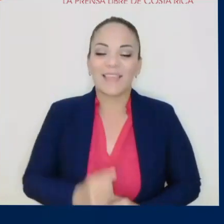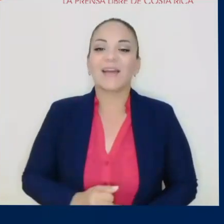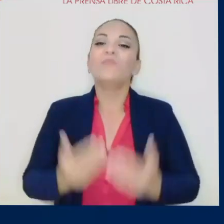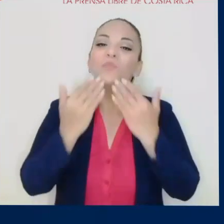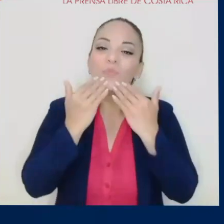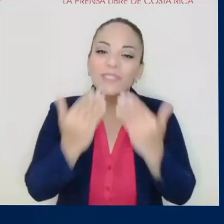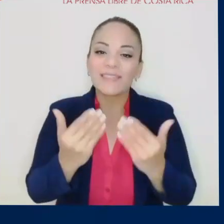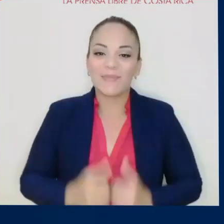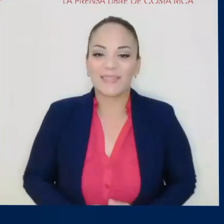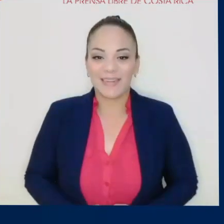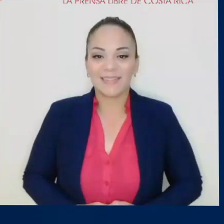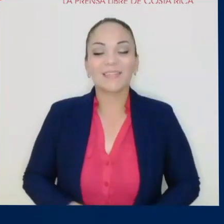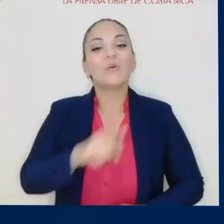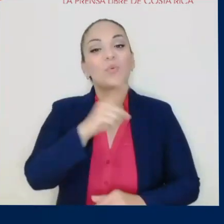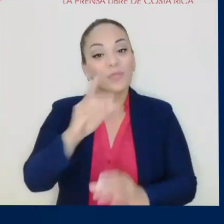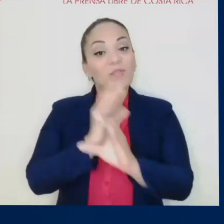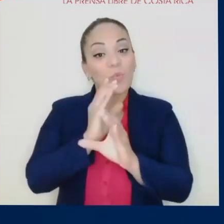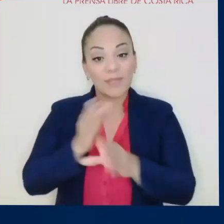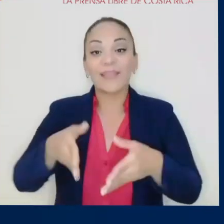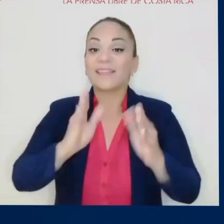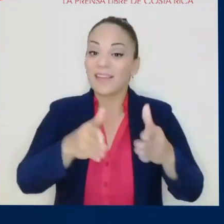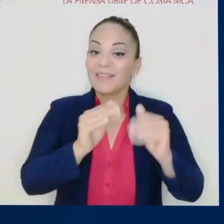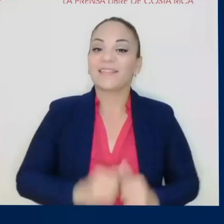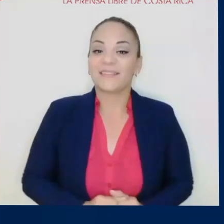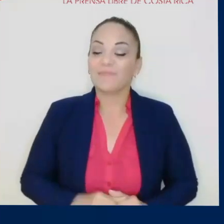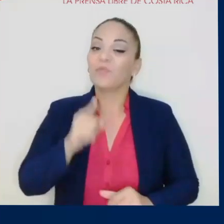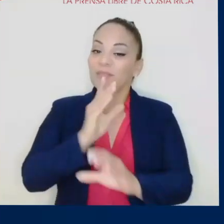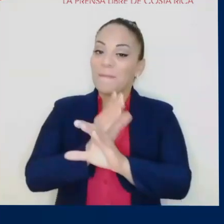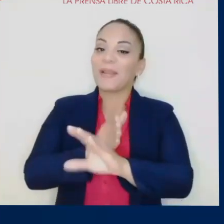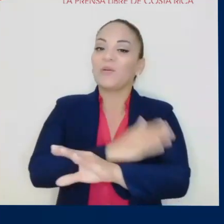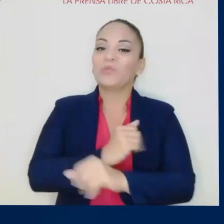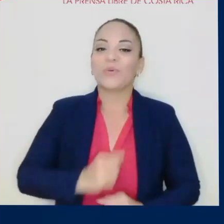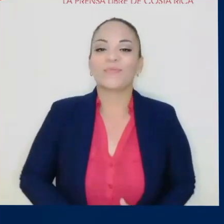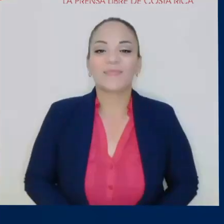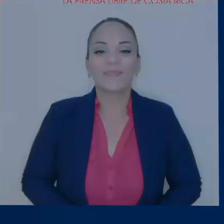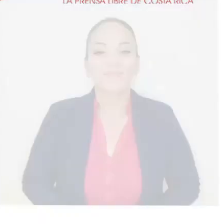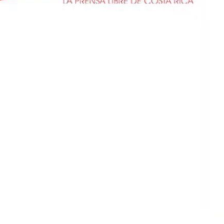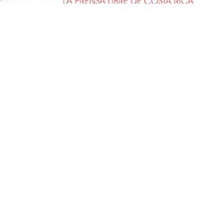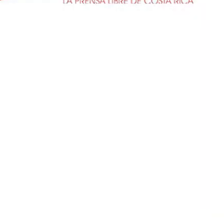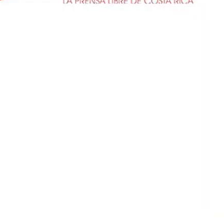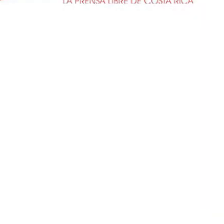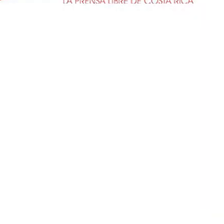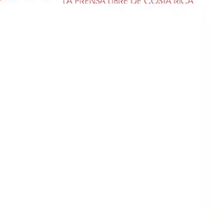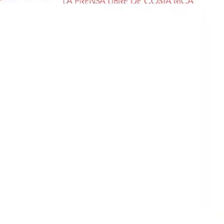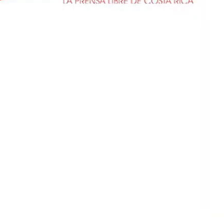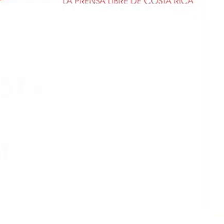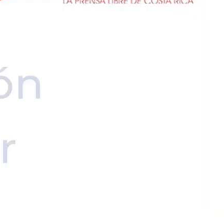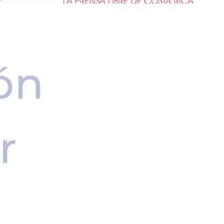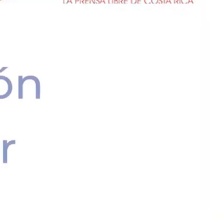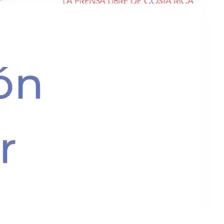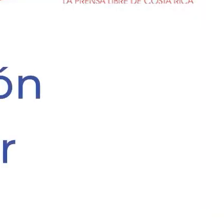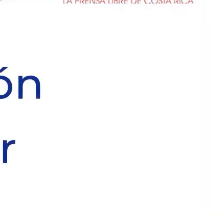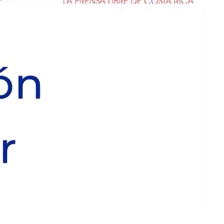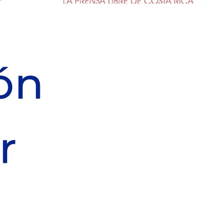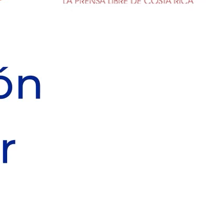bendiga. Muchísimas gracias. Y cuídense en las carreteras. Tengan precaución. Costa Rica tiene un